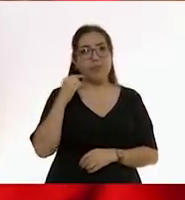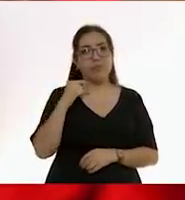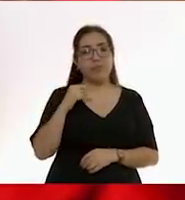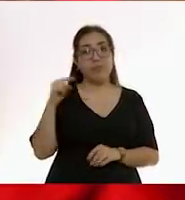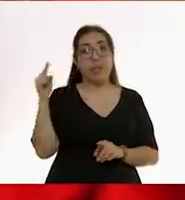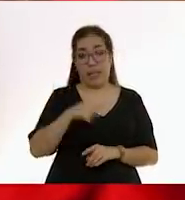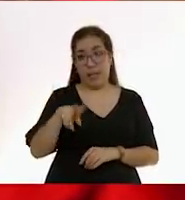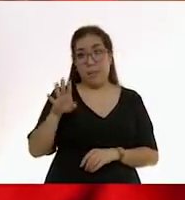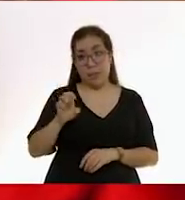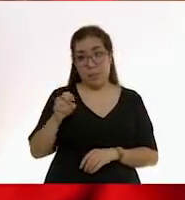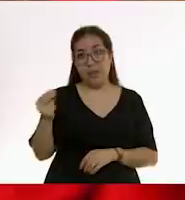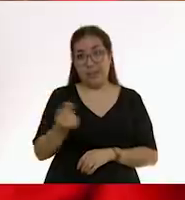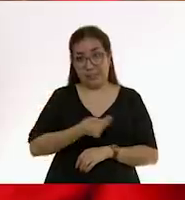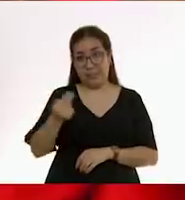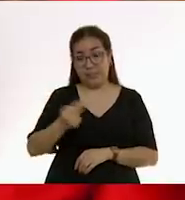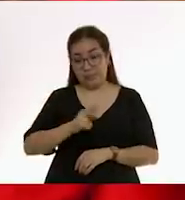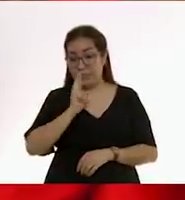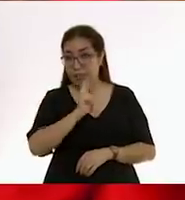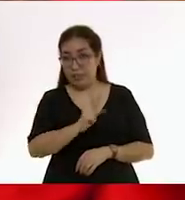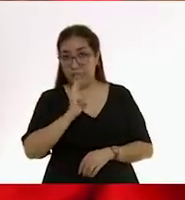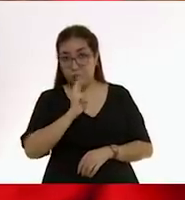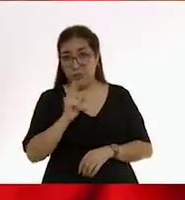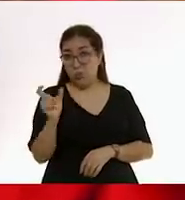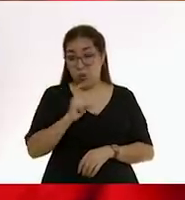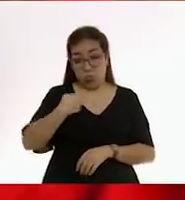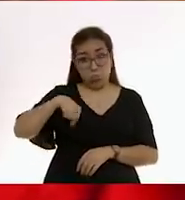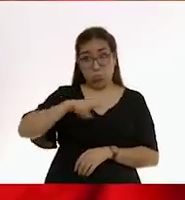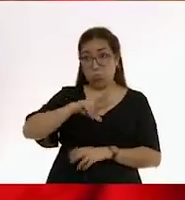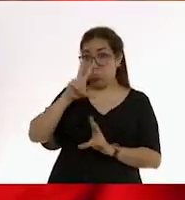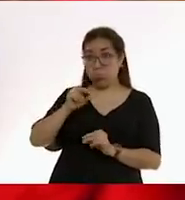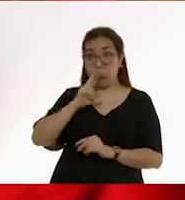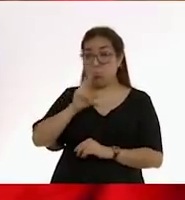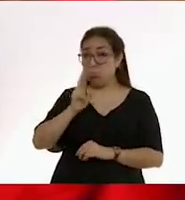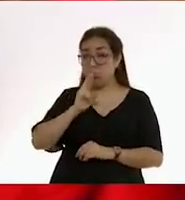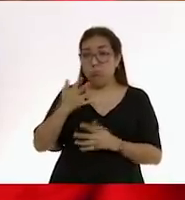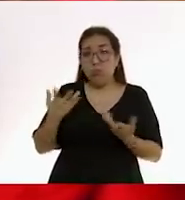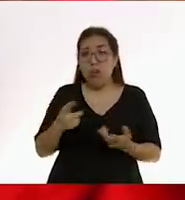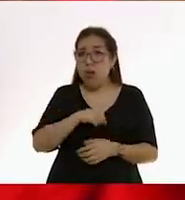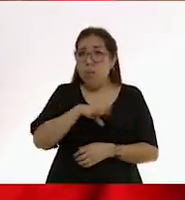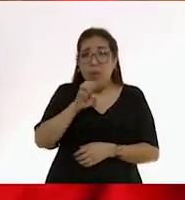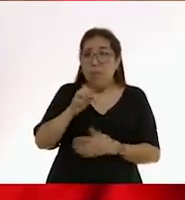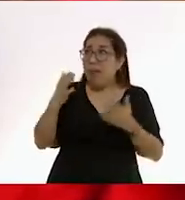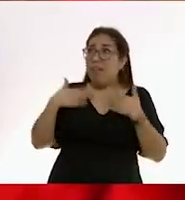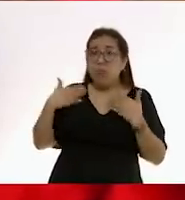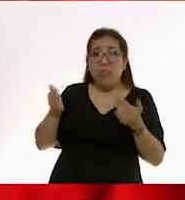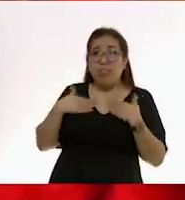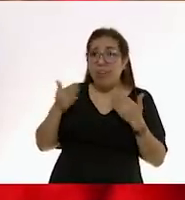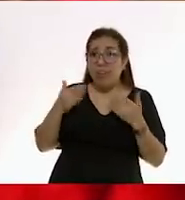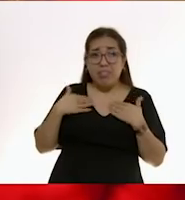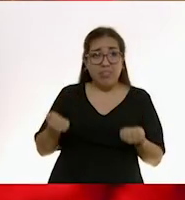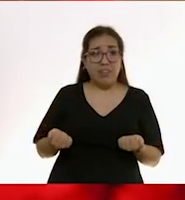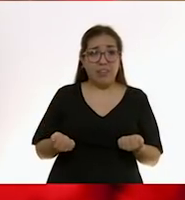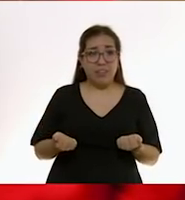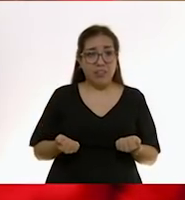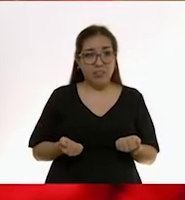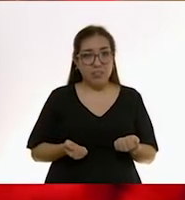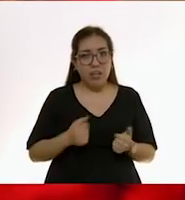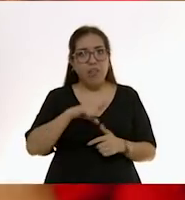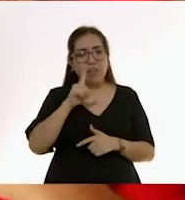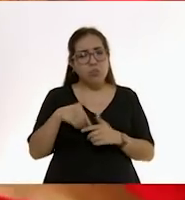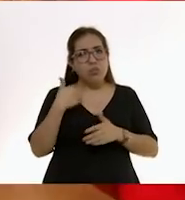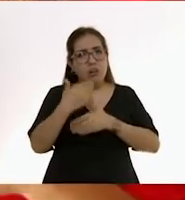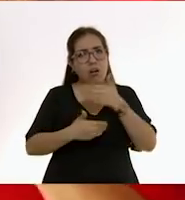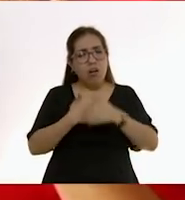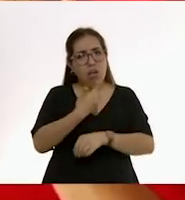obtener una respuesta. Cuando nosotros no respondemos, el bebé no entiende por qué no estamos respondiendo. Y con el pasar del